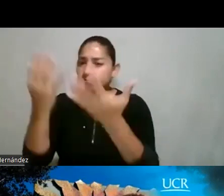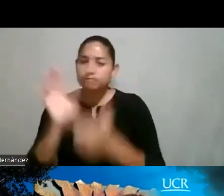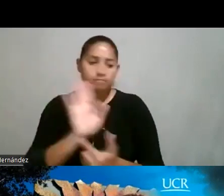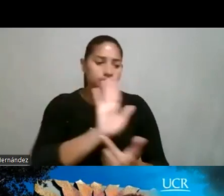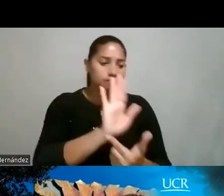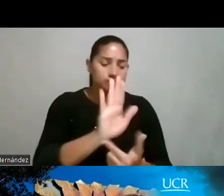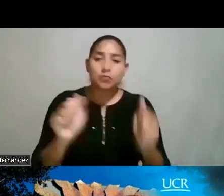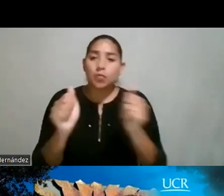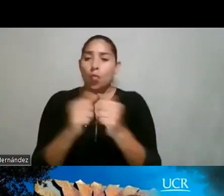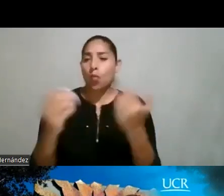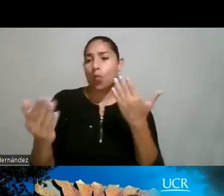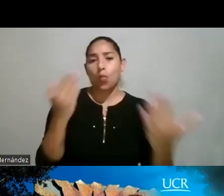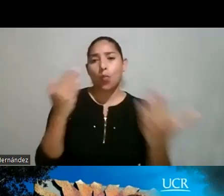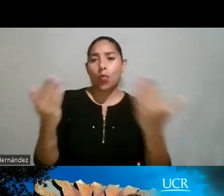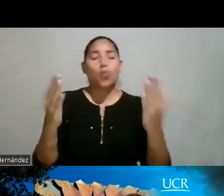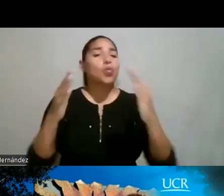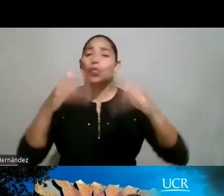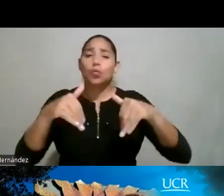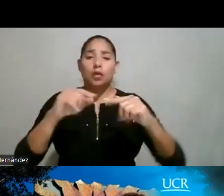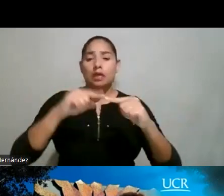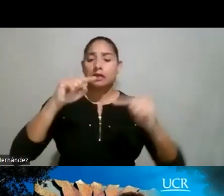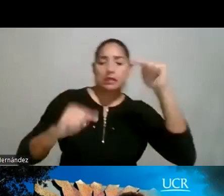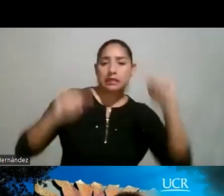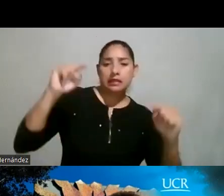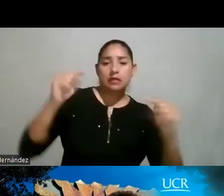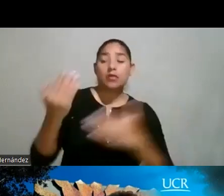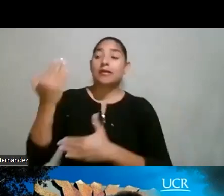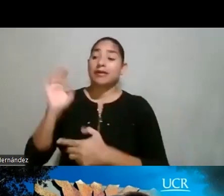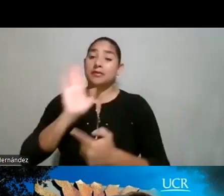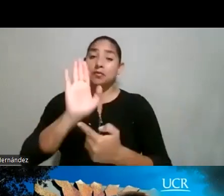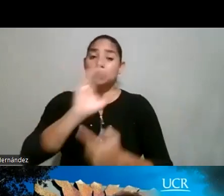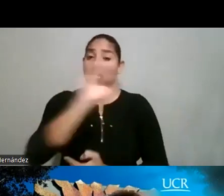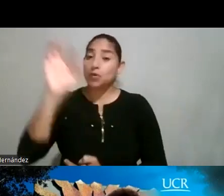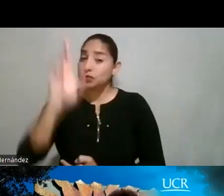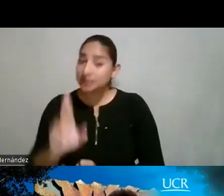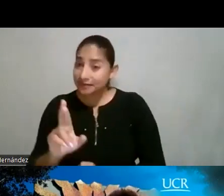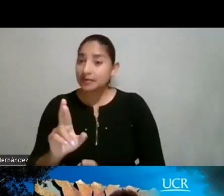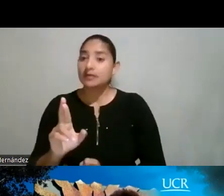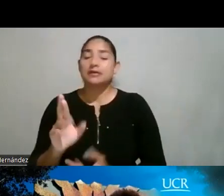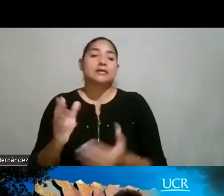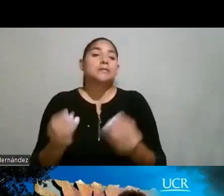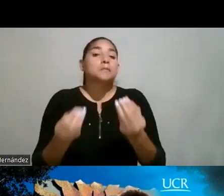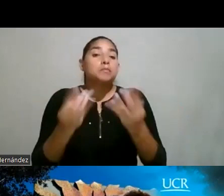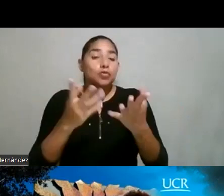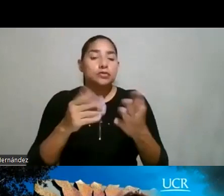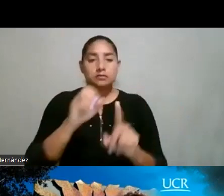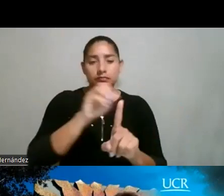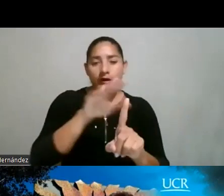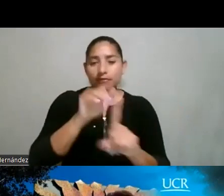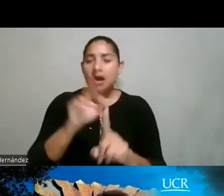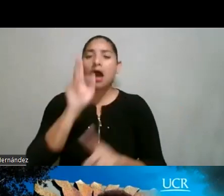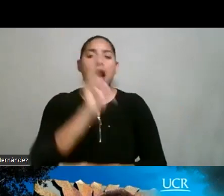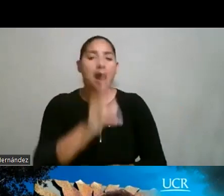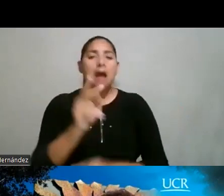estudio comparativo, no hay mayor diferencia con lo que mostramos en Costa Rica. De hecho, muchísimos de los indicadores, somos de los